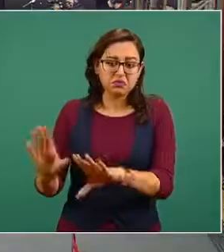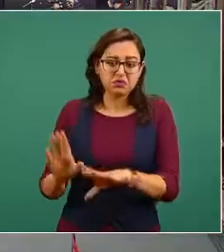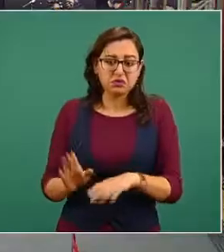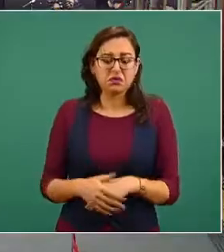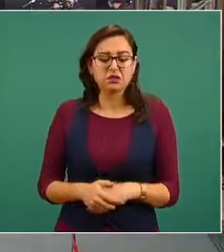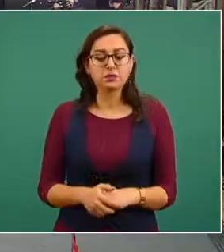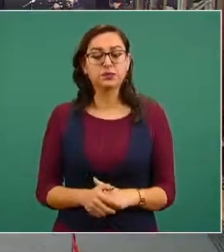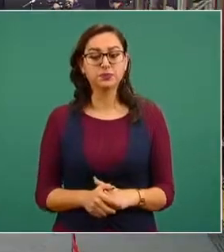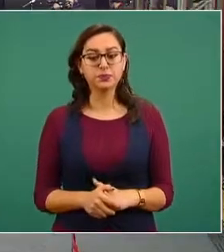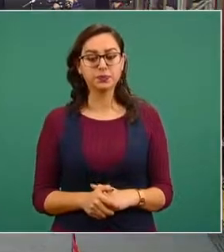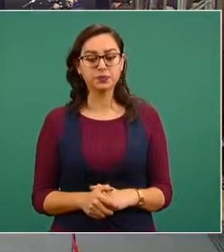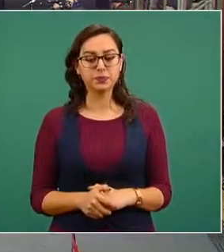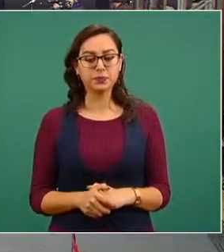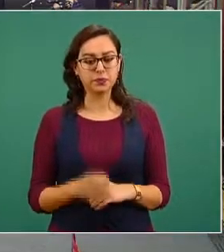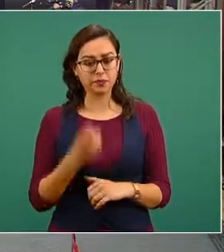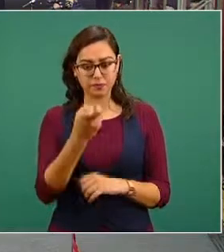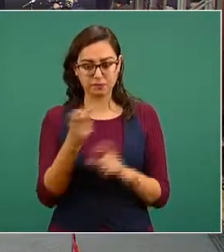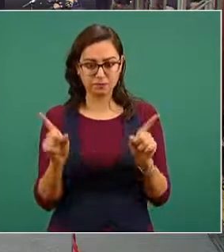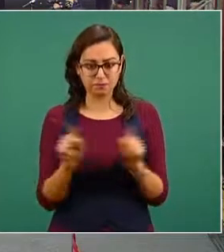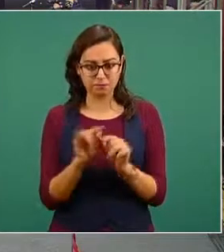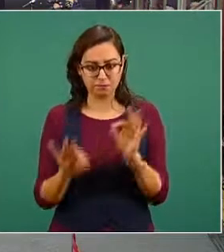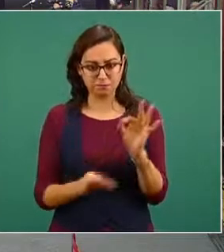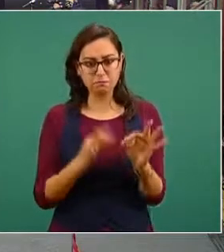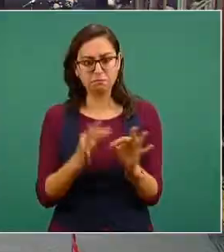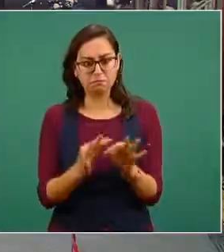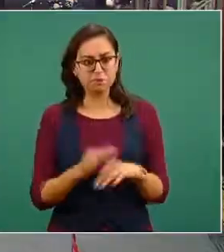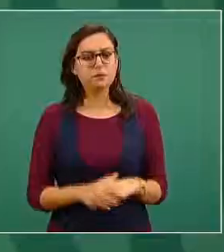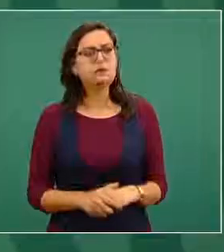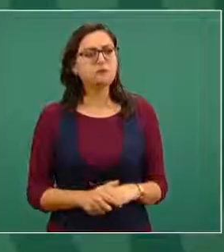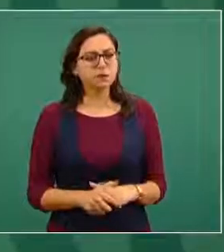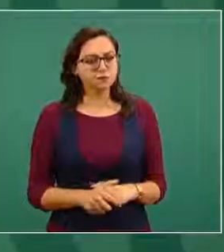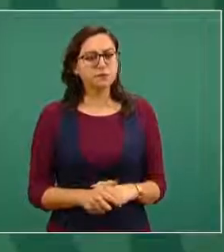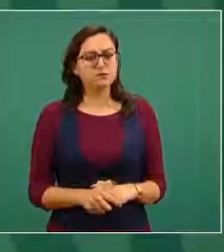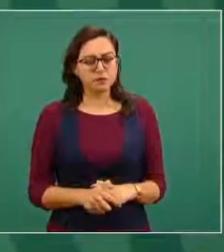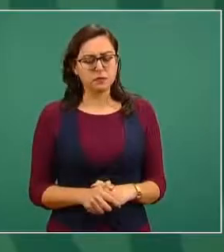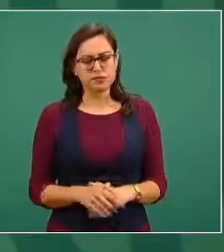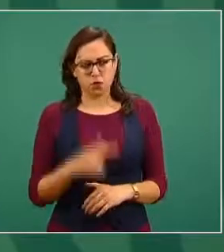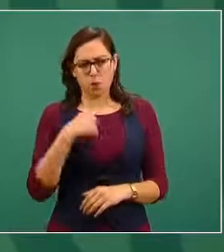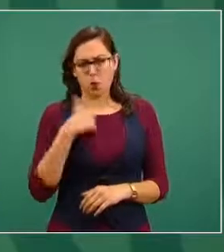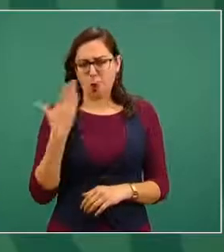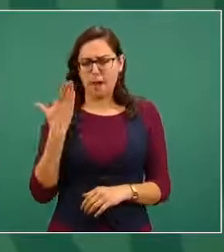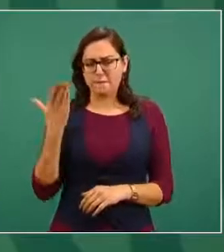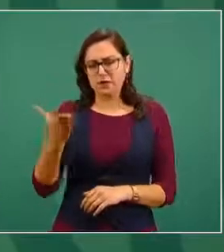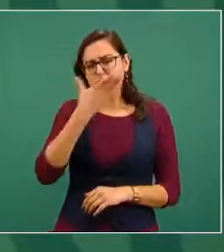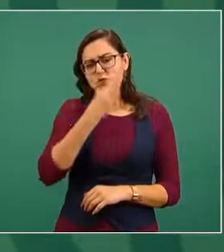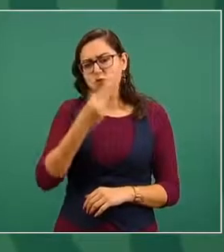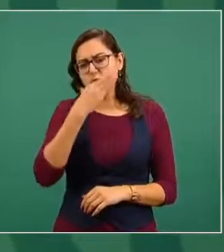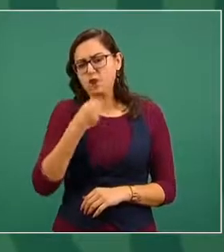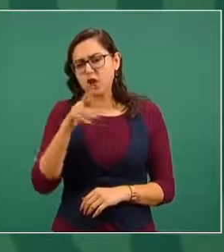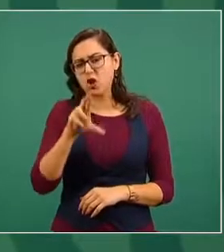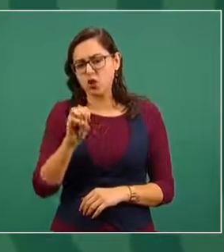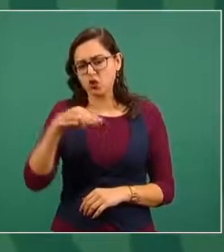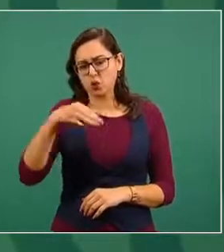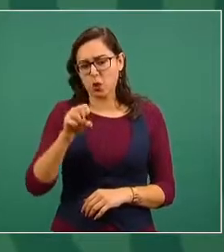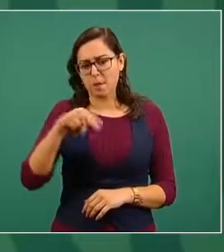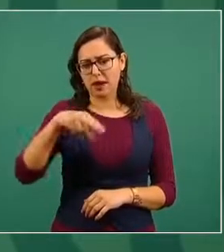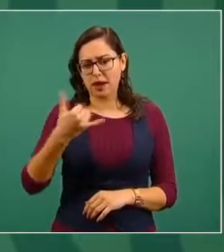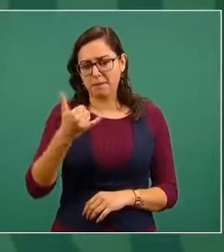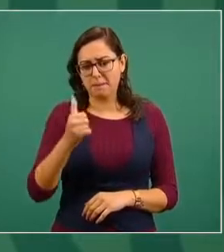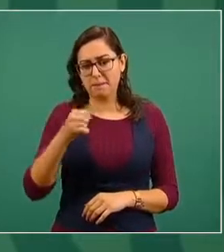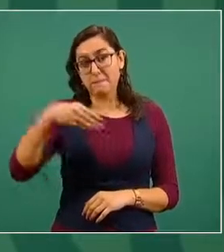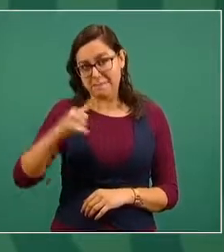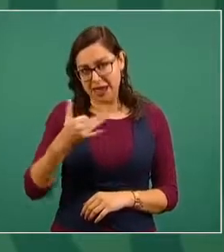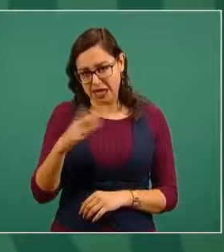Sí, vamos a pedirle a Román Meyer de Desarrollo Urbano para que atienda esta